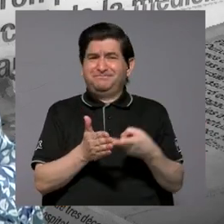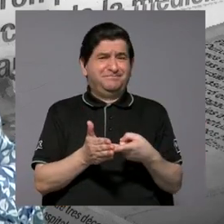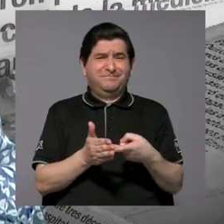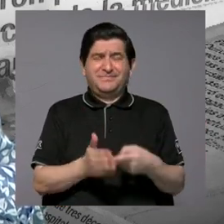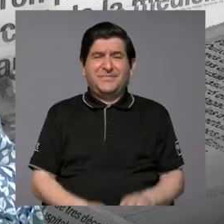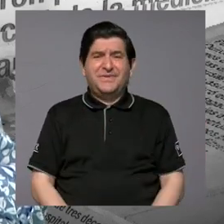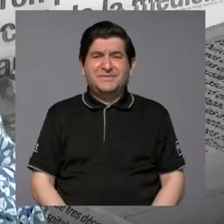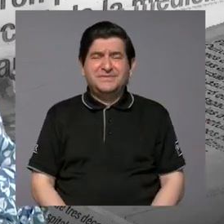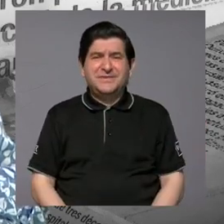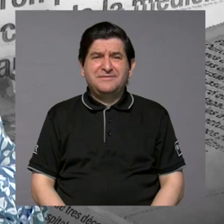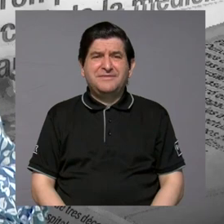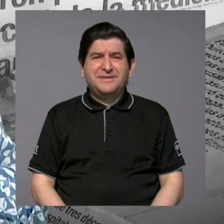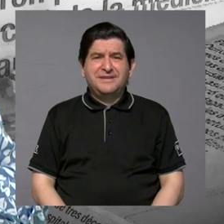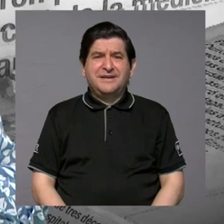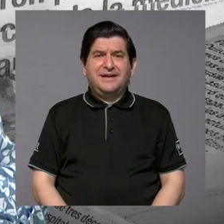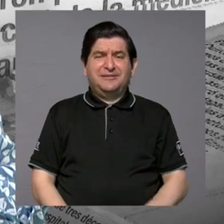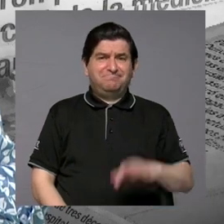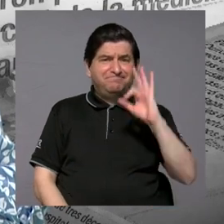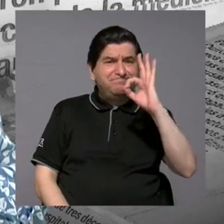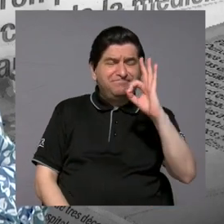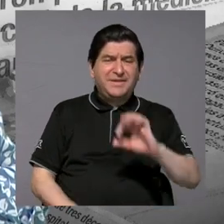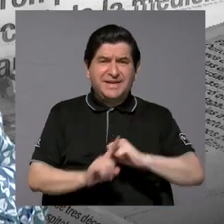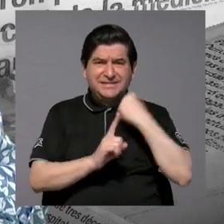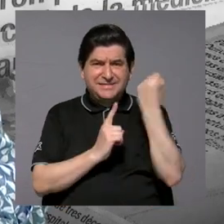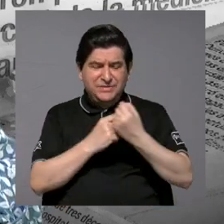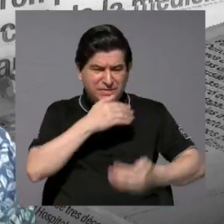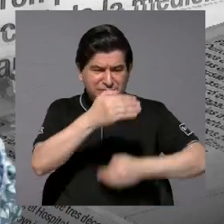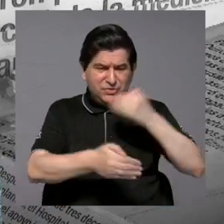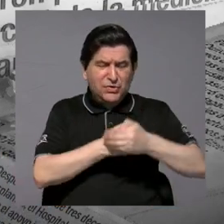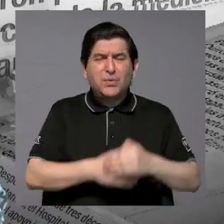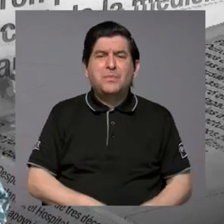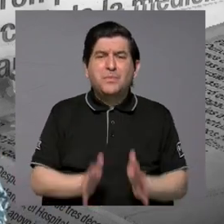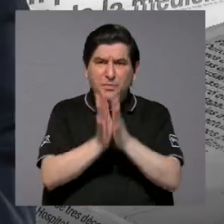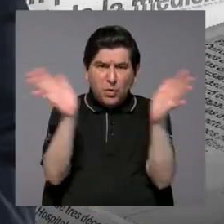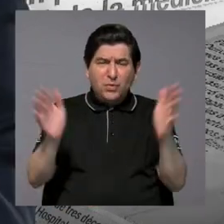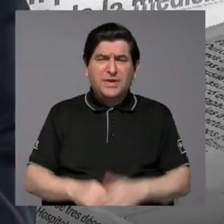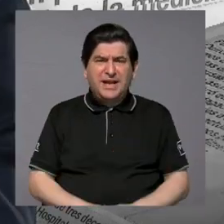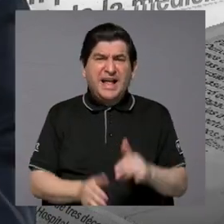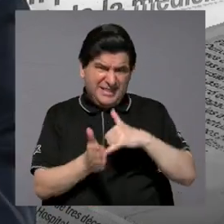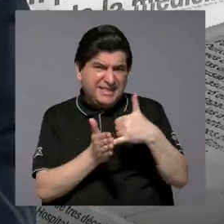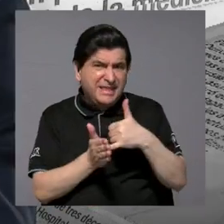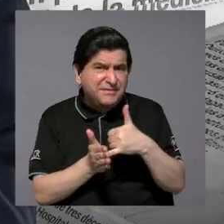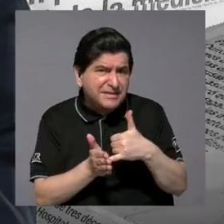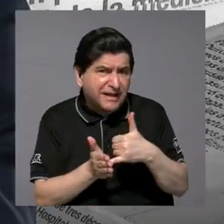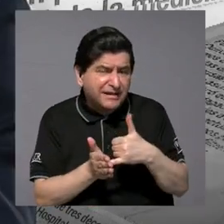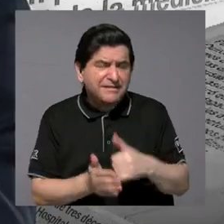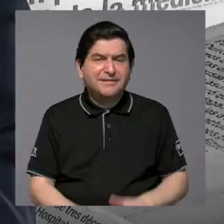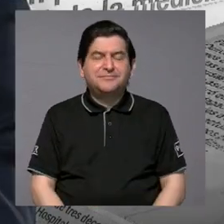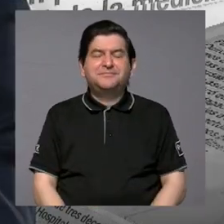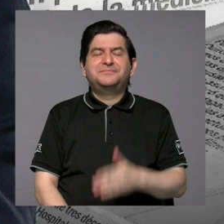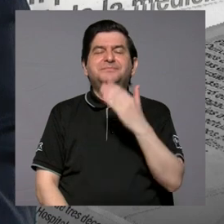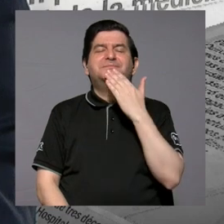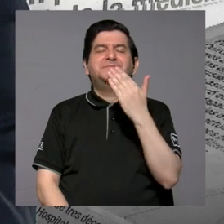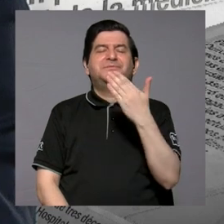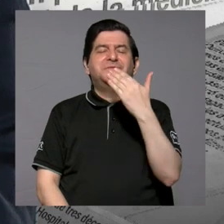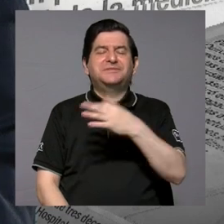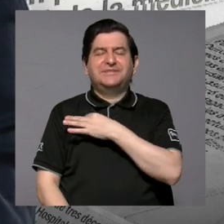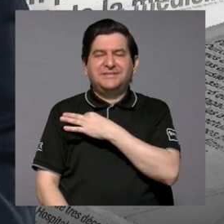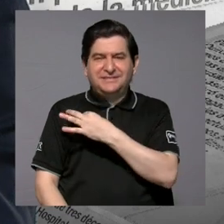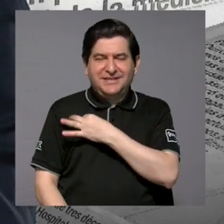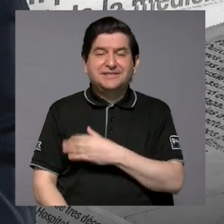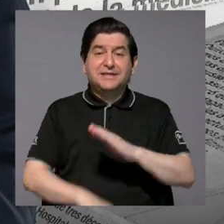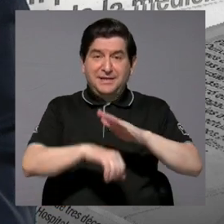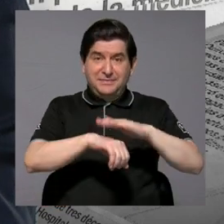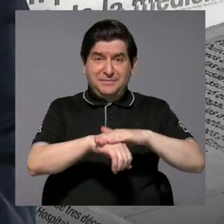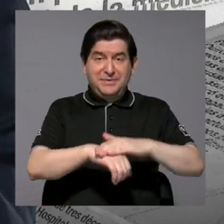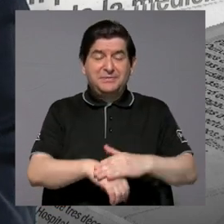desestabilización en la gestión pública. Bueno, en primer lugar, agradecerle la invitación y el que